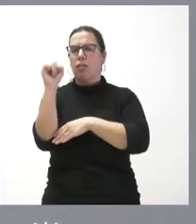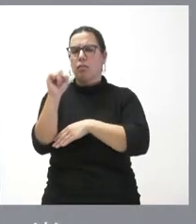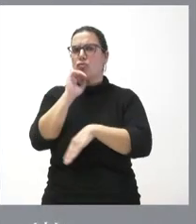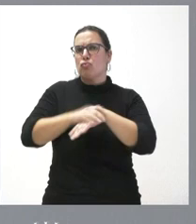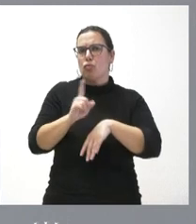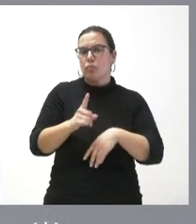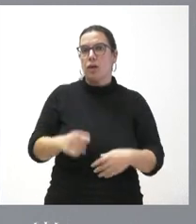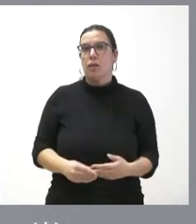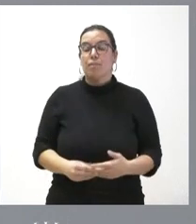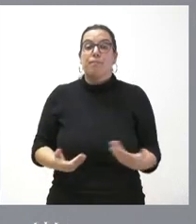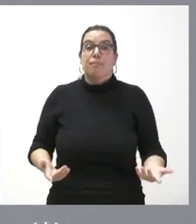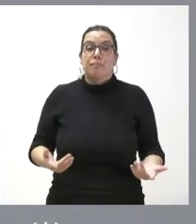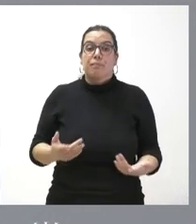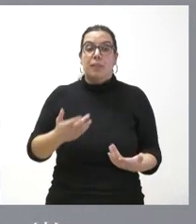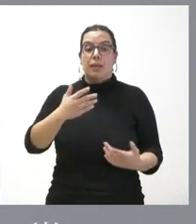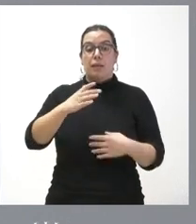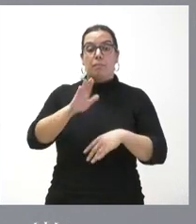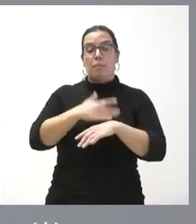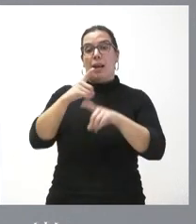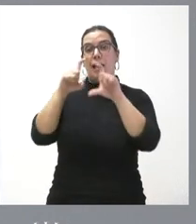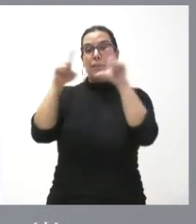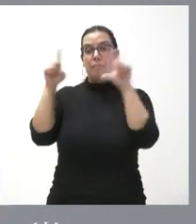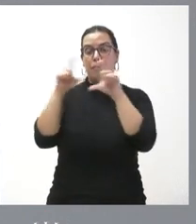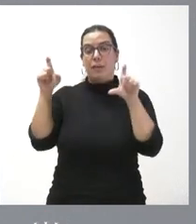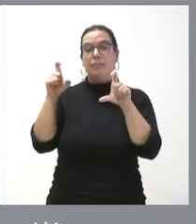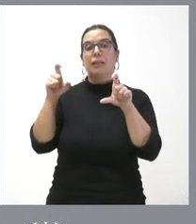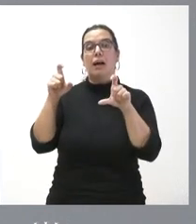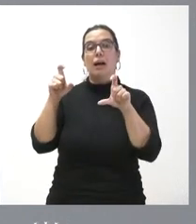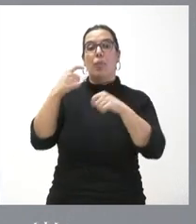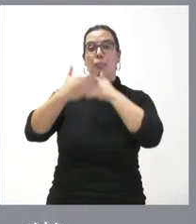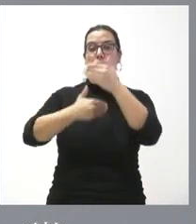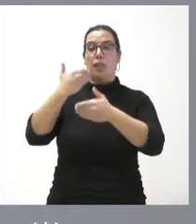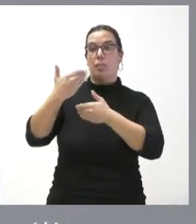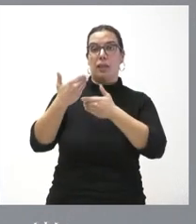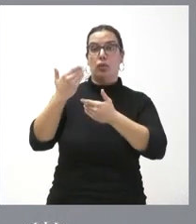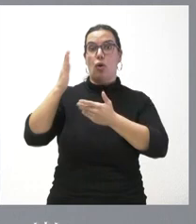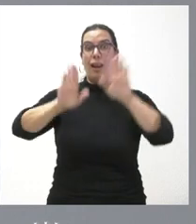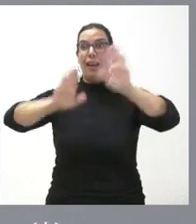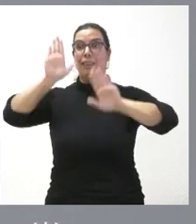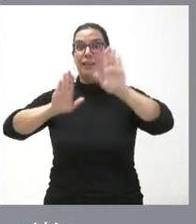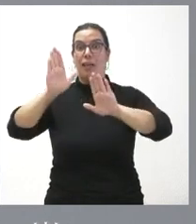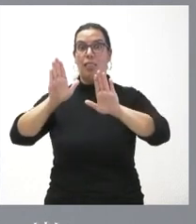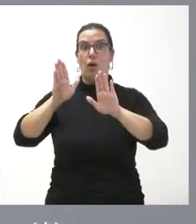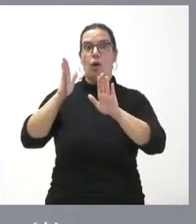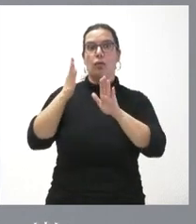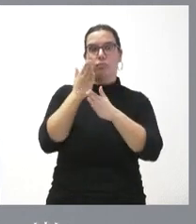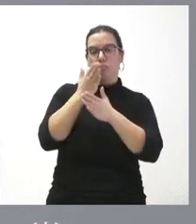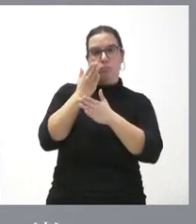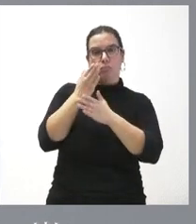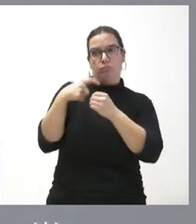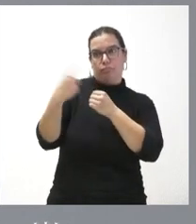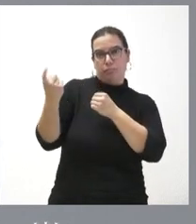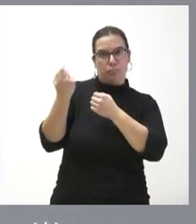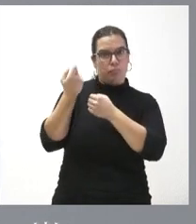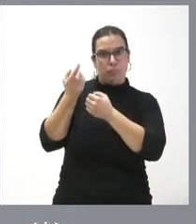bueno naturalmente para que una empresa sea excluida de un procedimiento de licitación que es muy garantista la ley de contratos de las administraciones